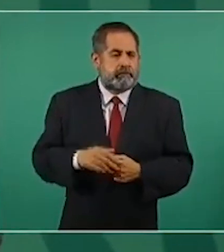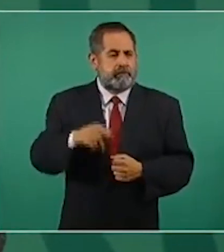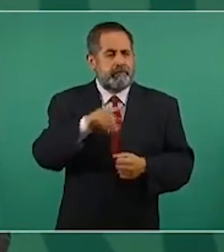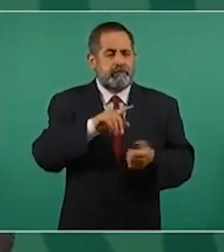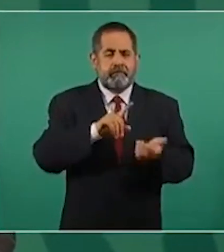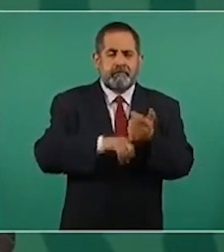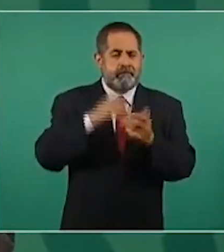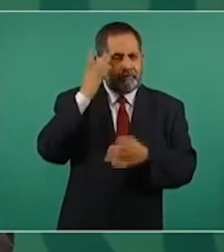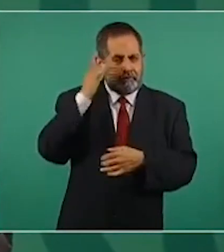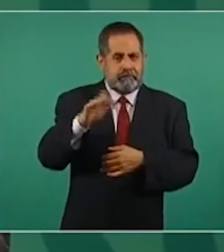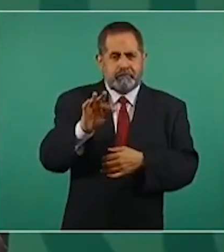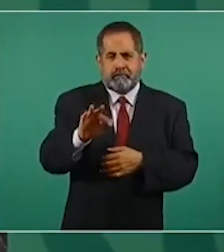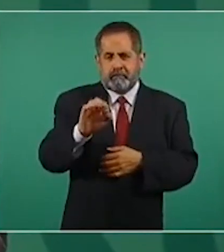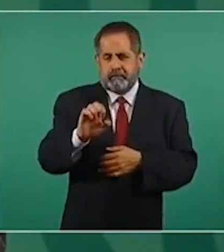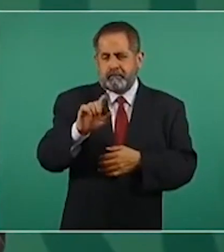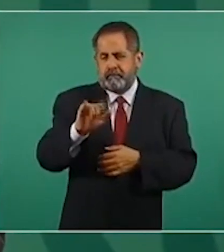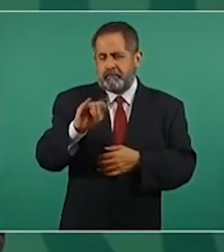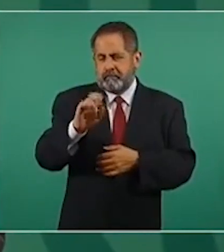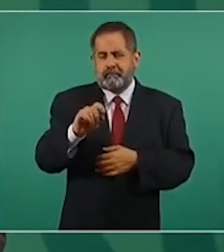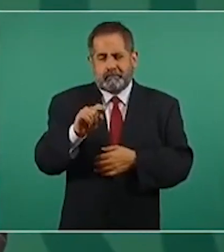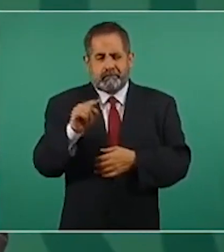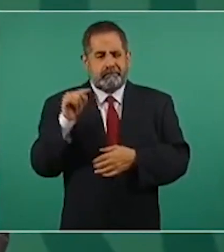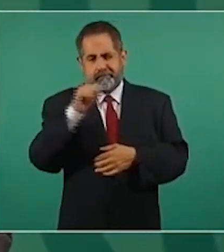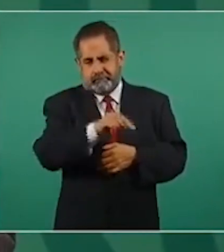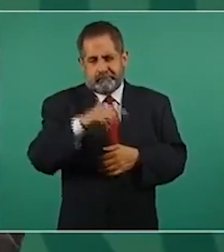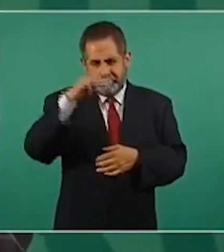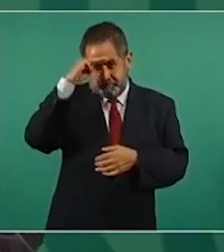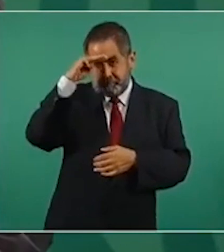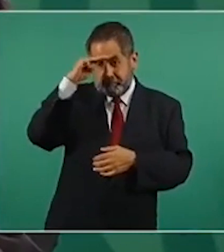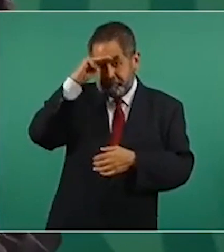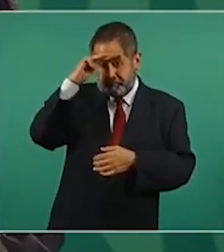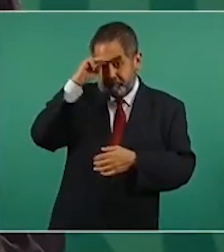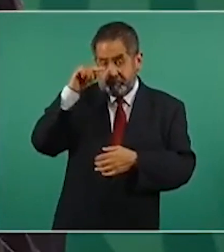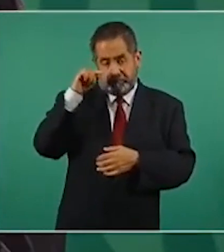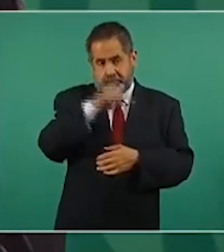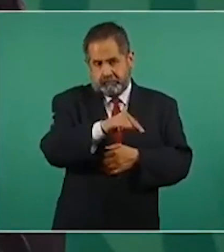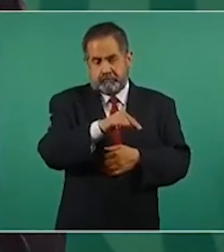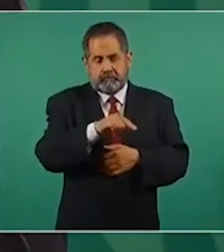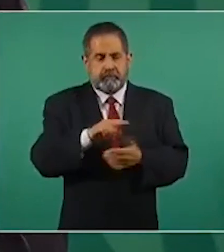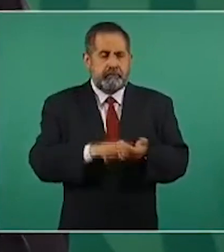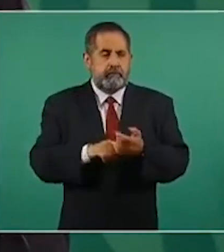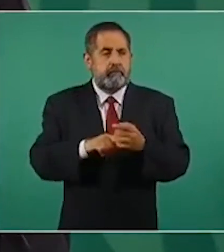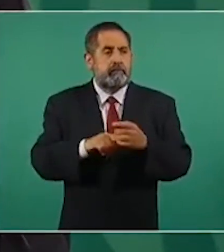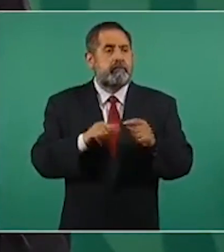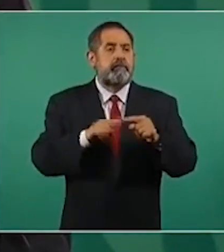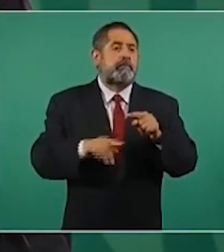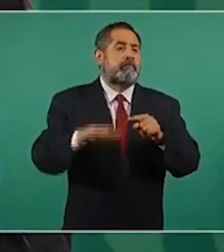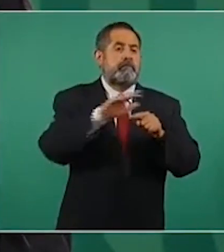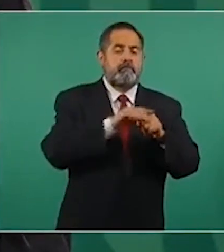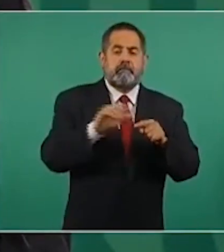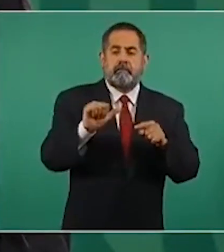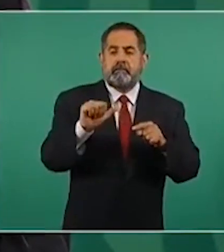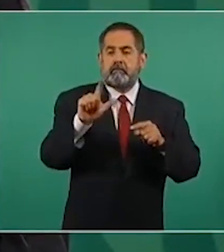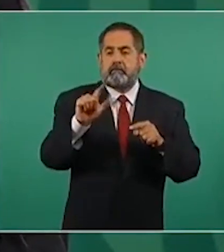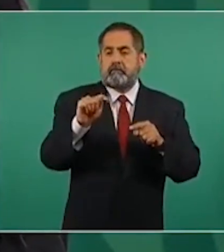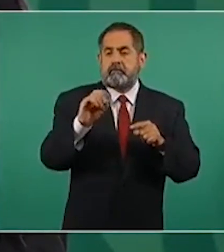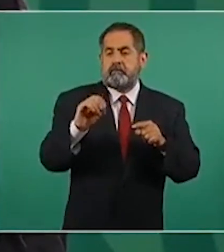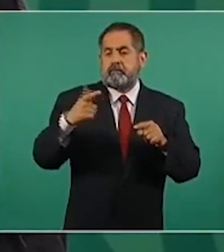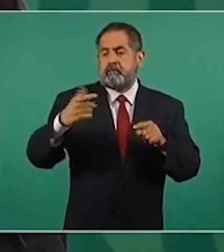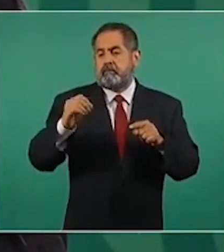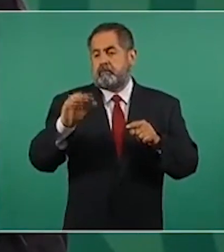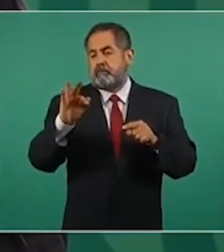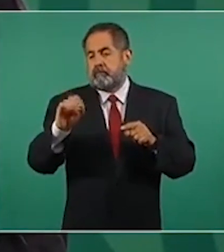Felipe, porque vamos a Mexicali, lo del Alto Golfo, lo de la